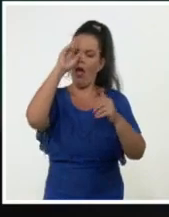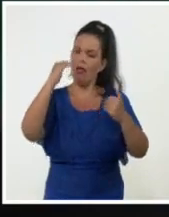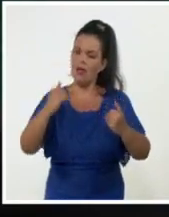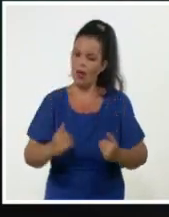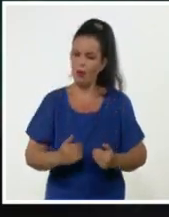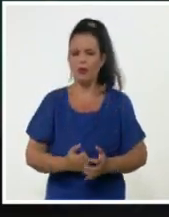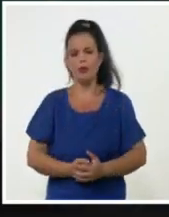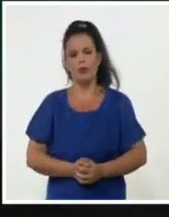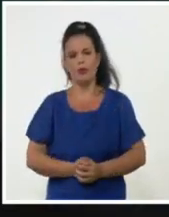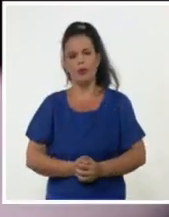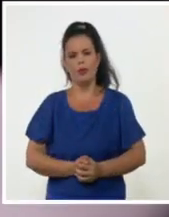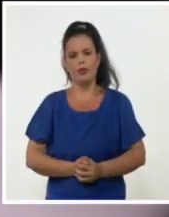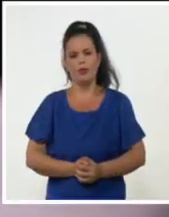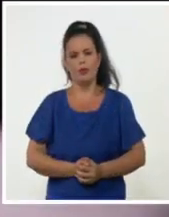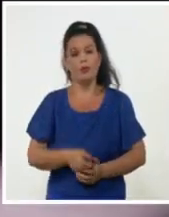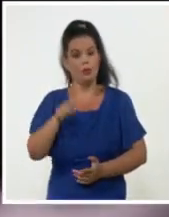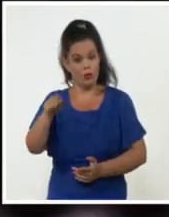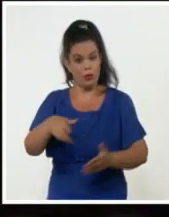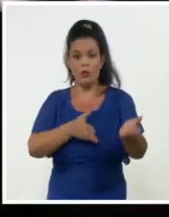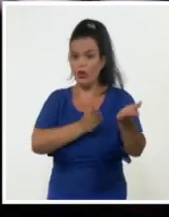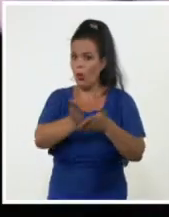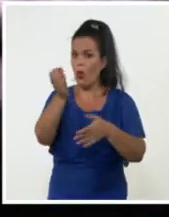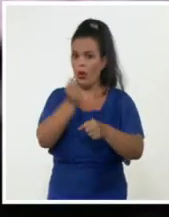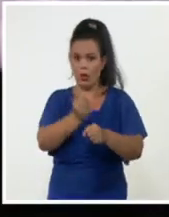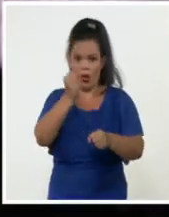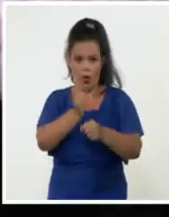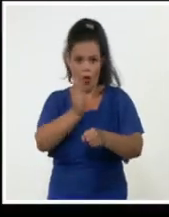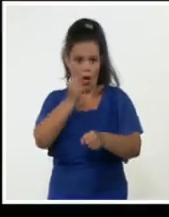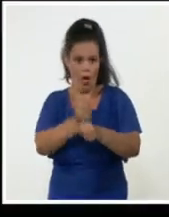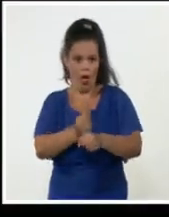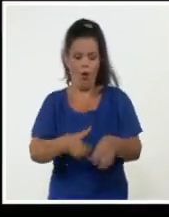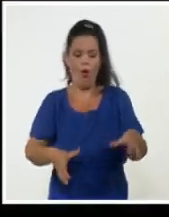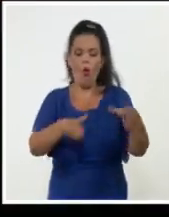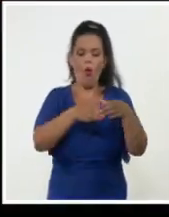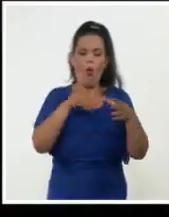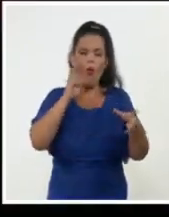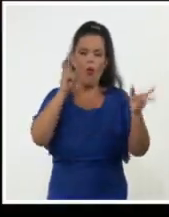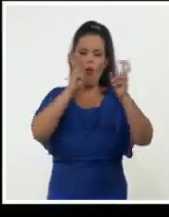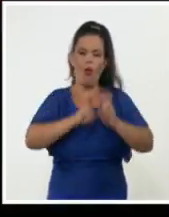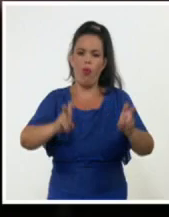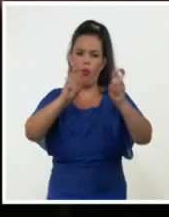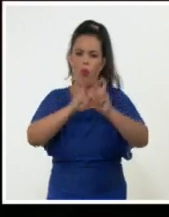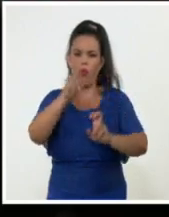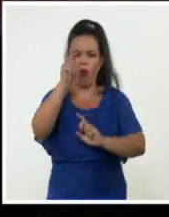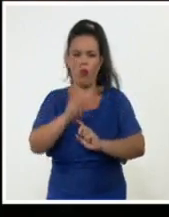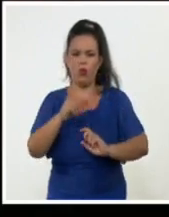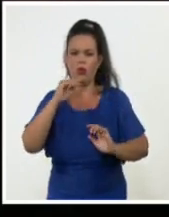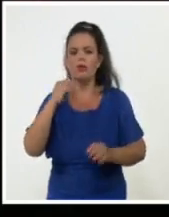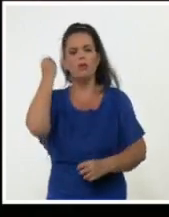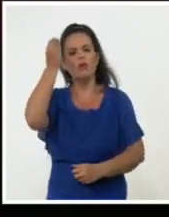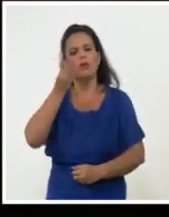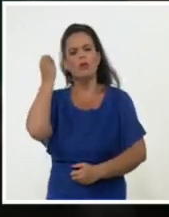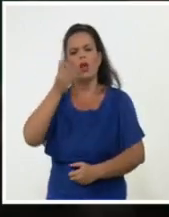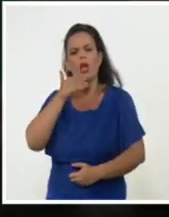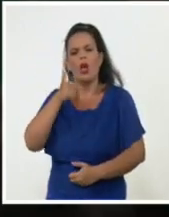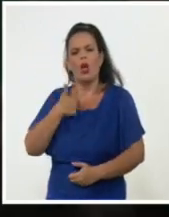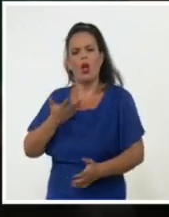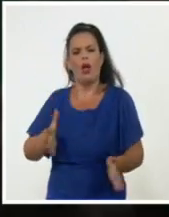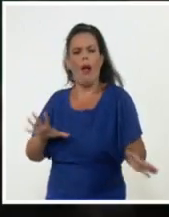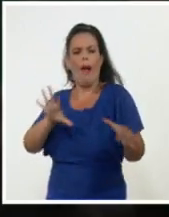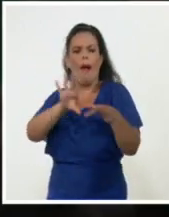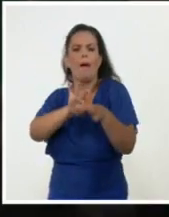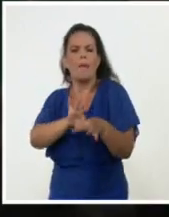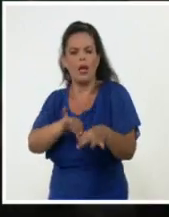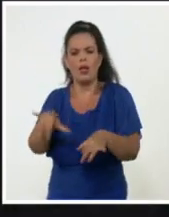laboratorios y plantas de producción, investigadores del Centro Nacional de Biopreparados estudian la posibilidad de establecer encadenamientos con las formas no